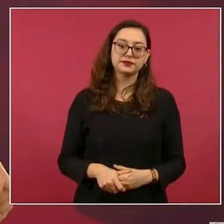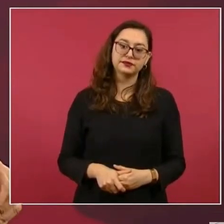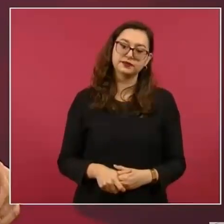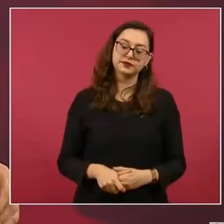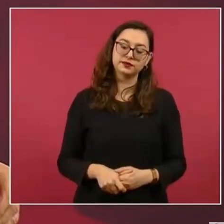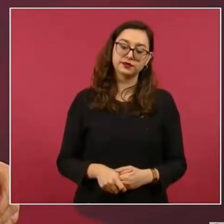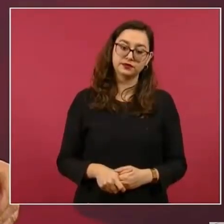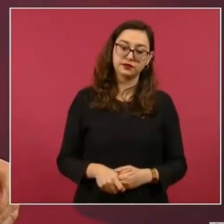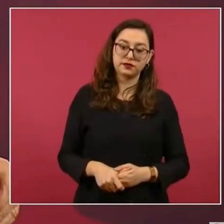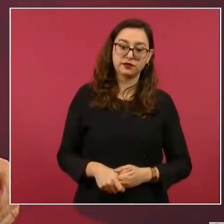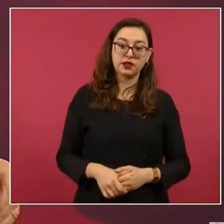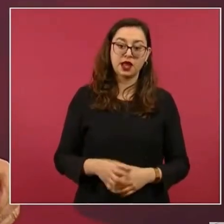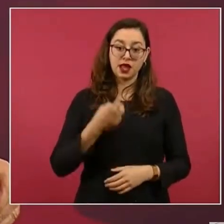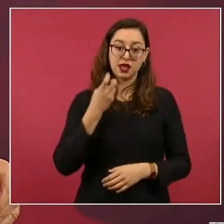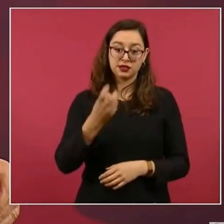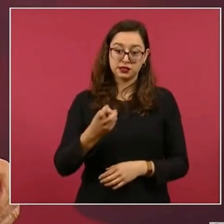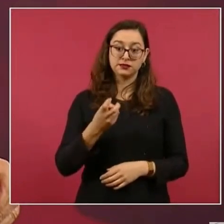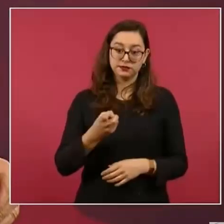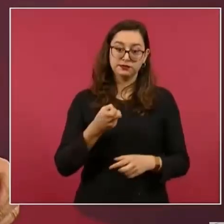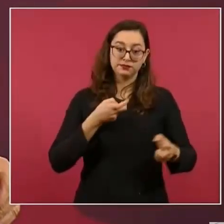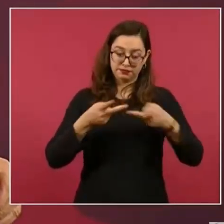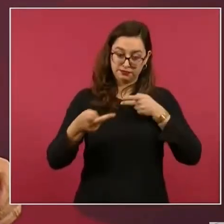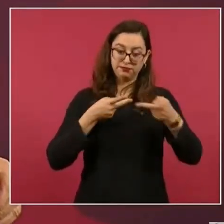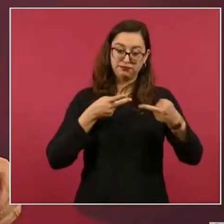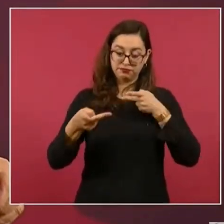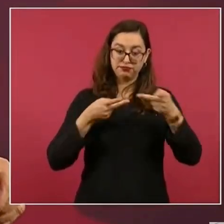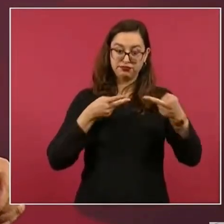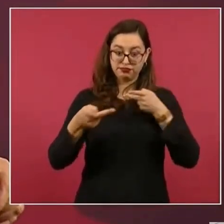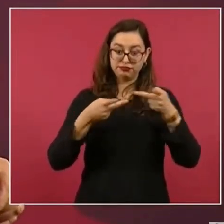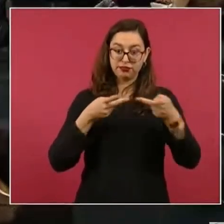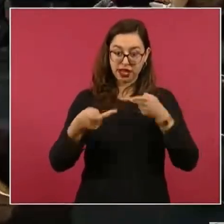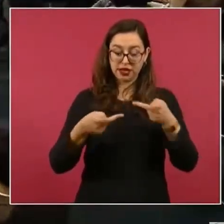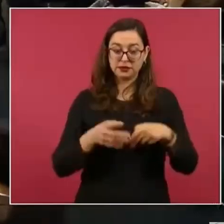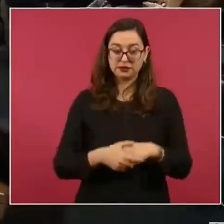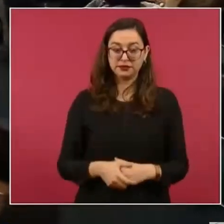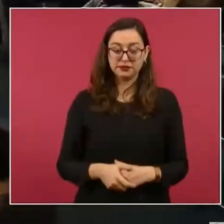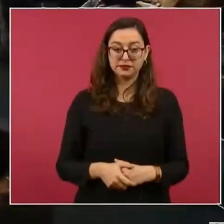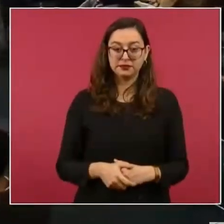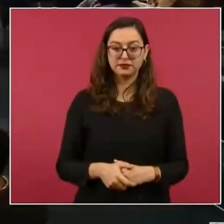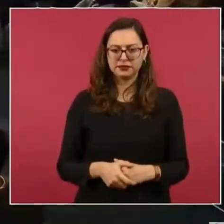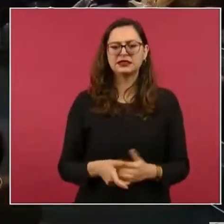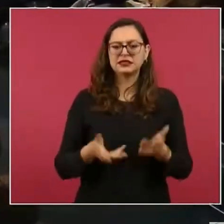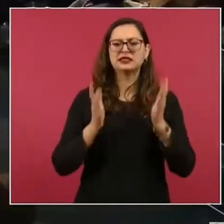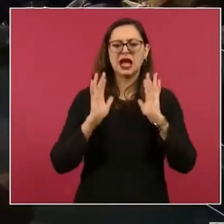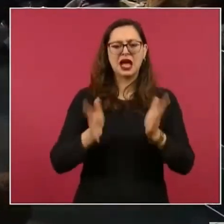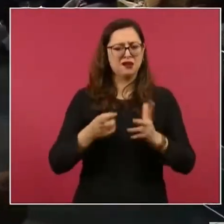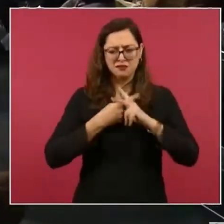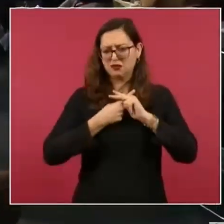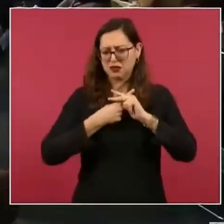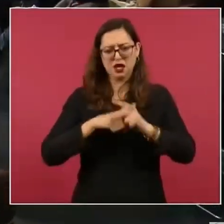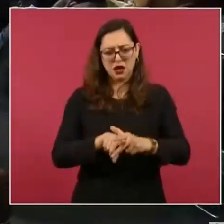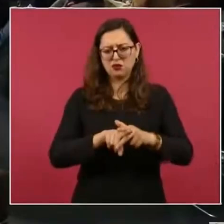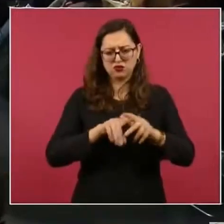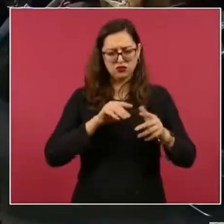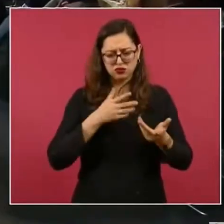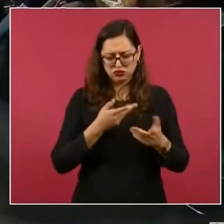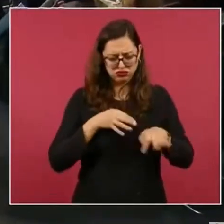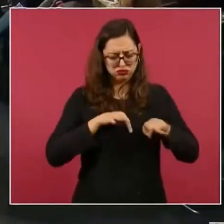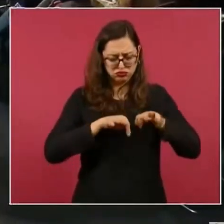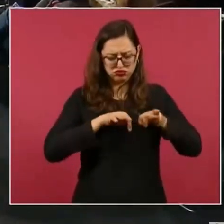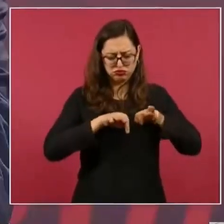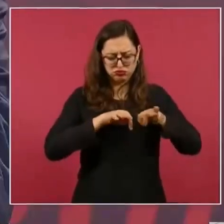Ese es el plan. Sí, ya lo estamos trabajando desde ahora, o sea, estamos viendo esto,